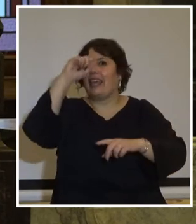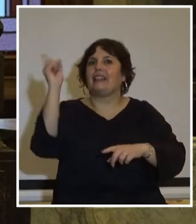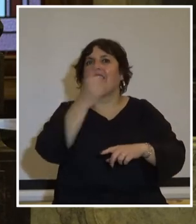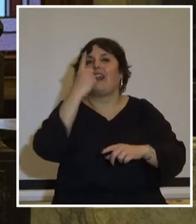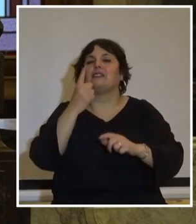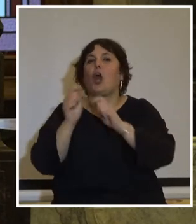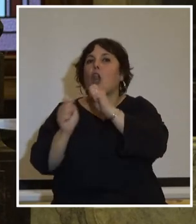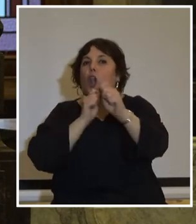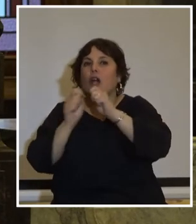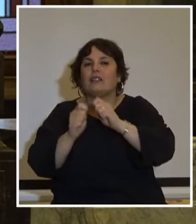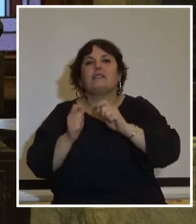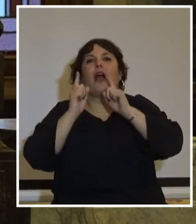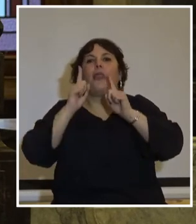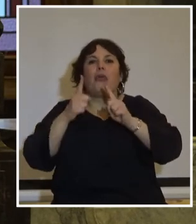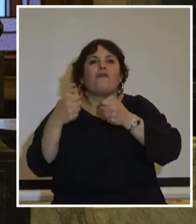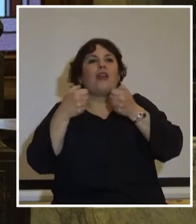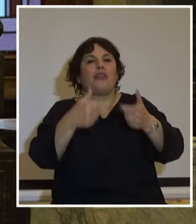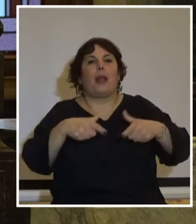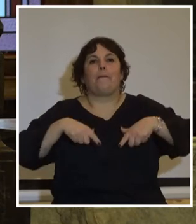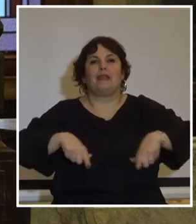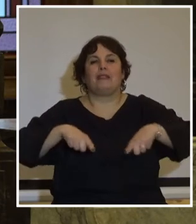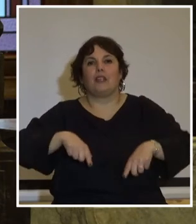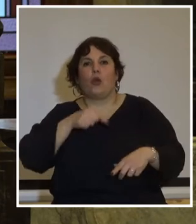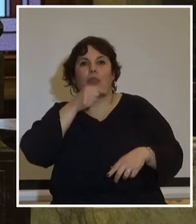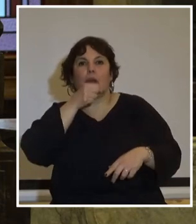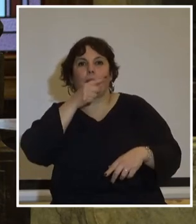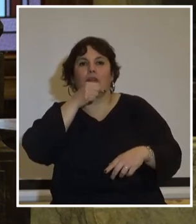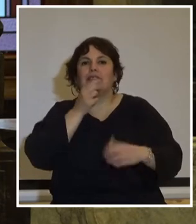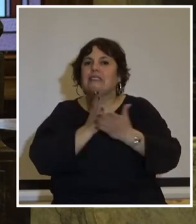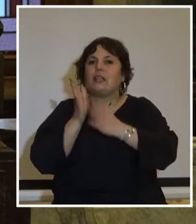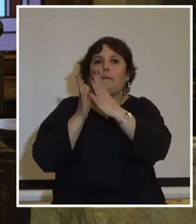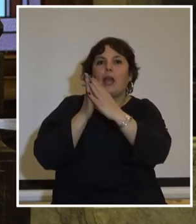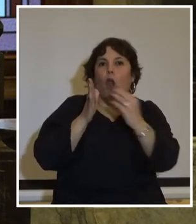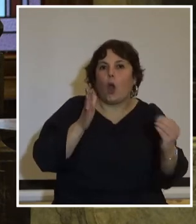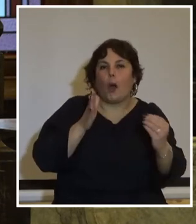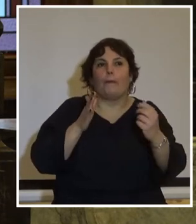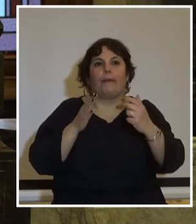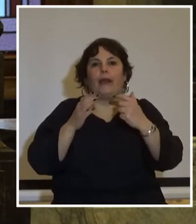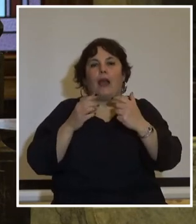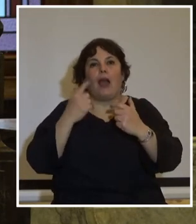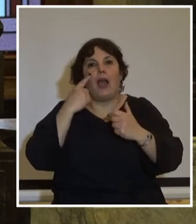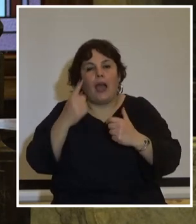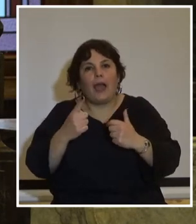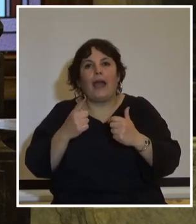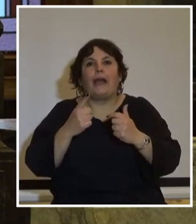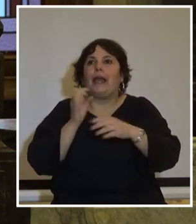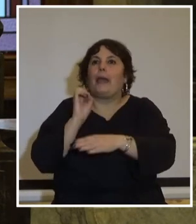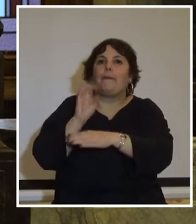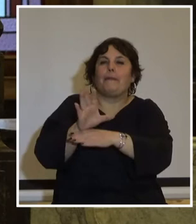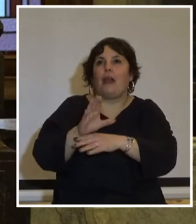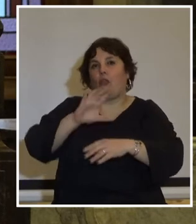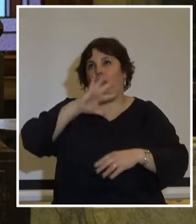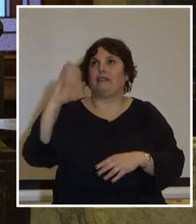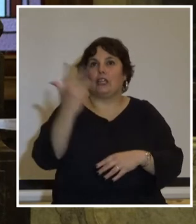noticias debían entregar al Ministerio del Interior una copia de cables, atención con esto, enviados al